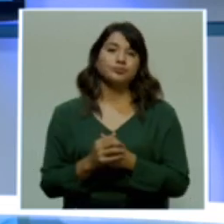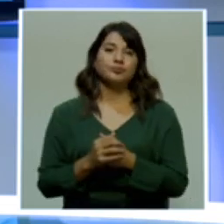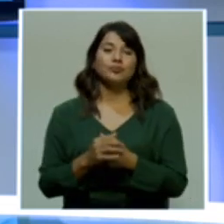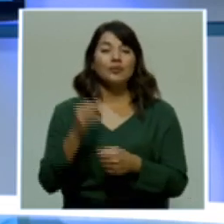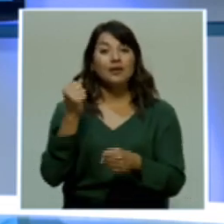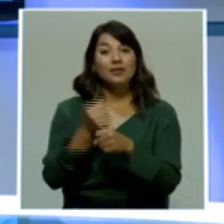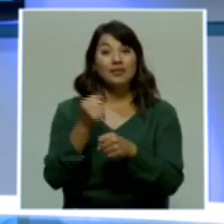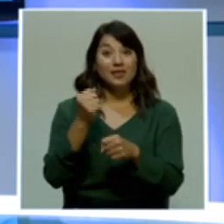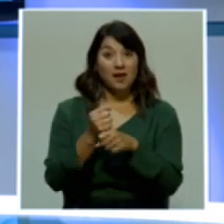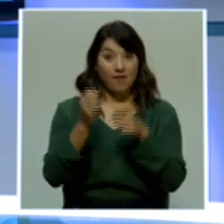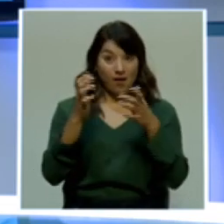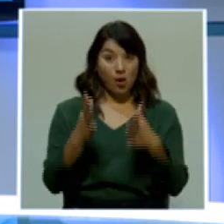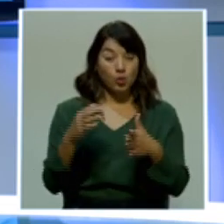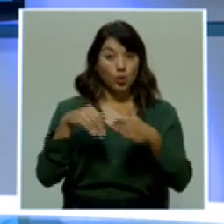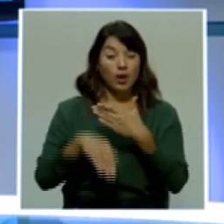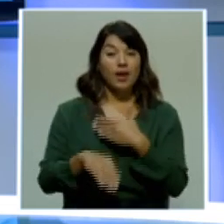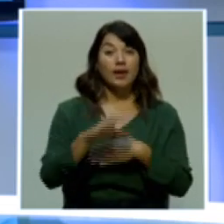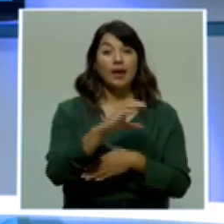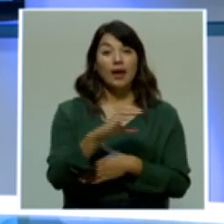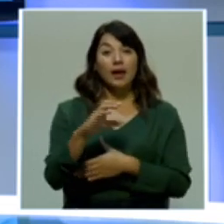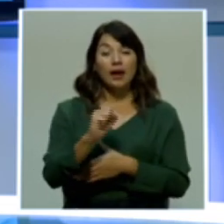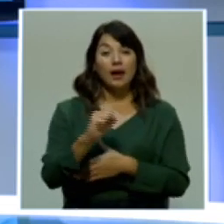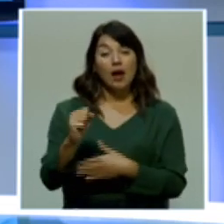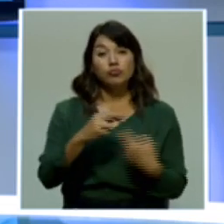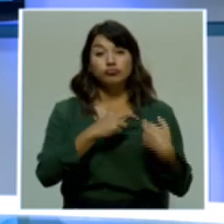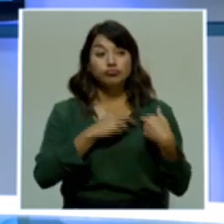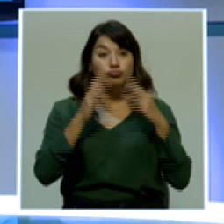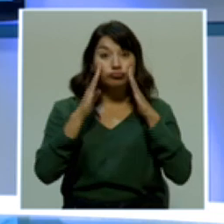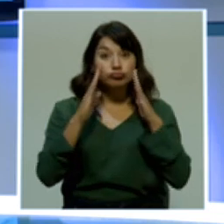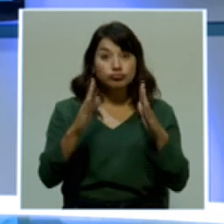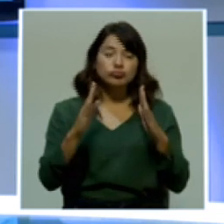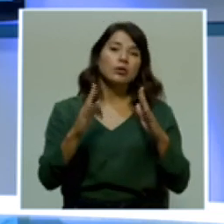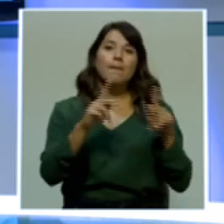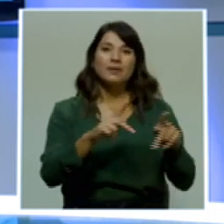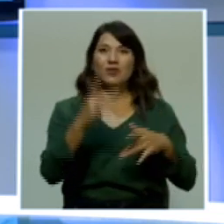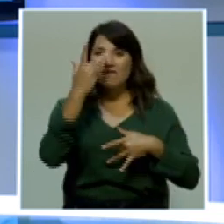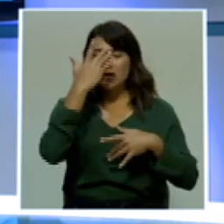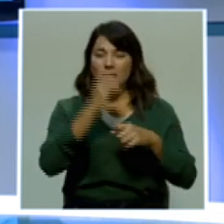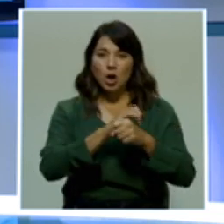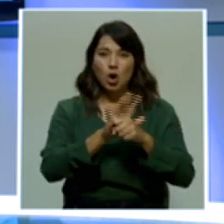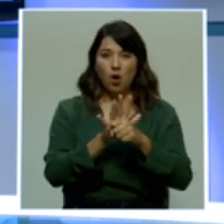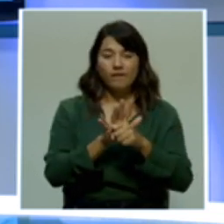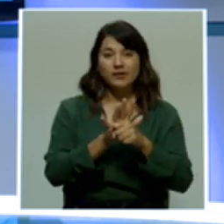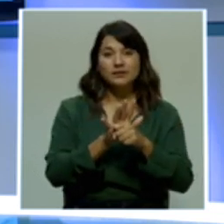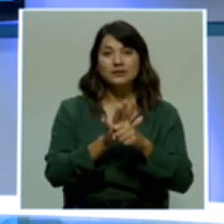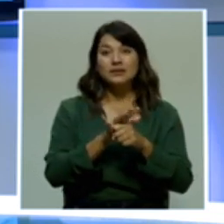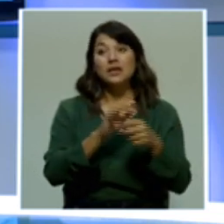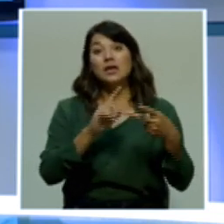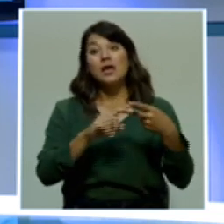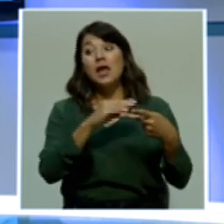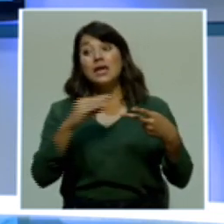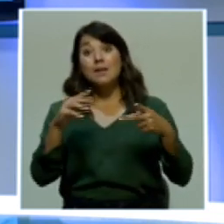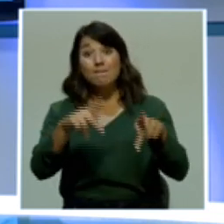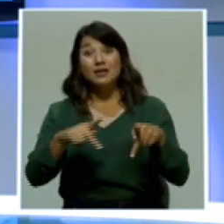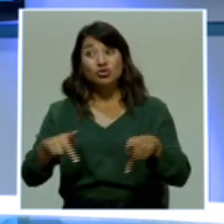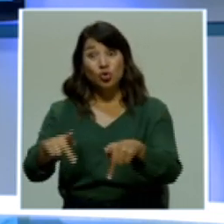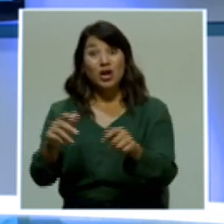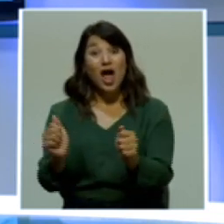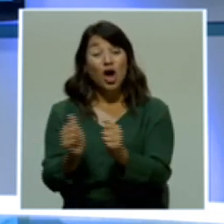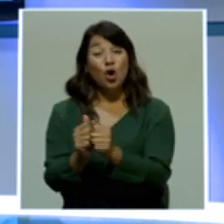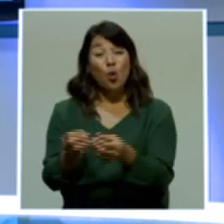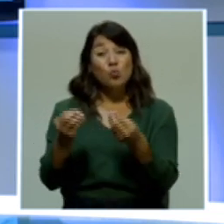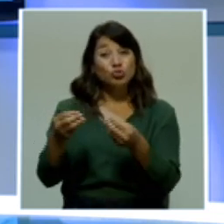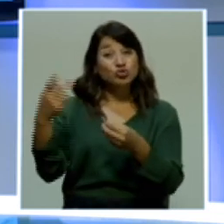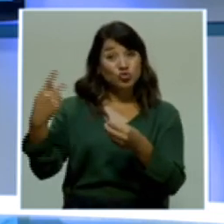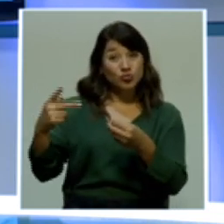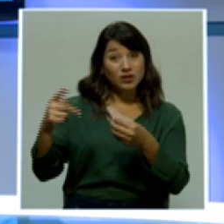destinado a las áreas de COVID y las personas de alto riesgo son los primeros grupos que podrían